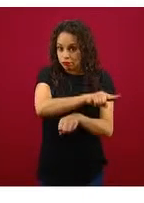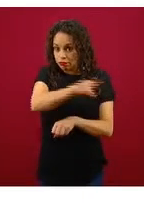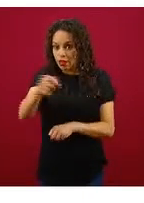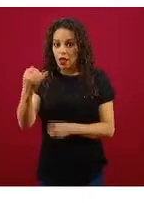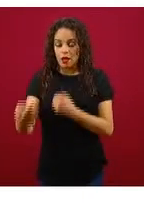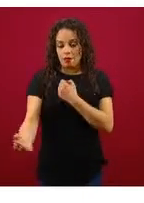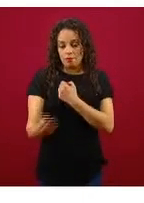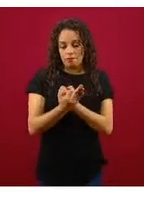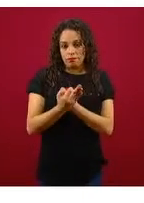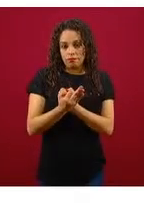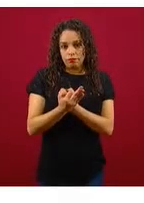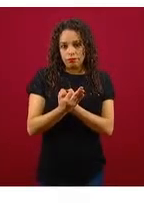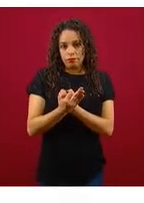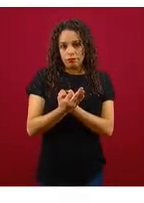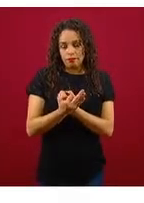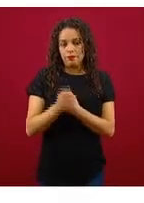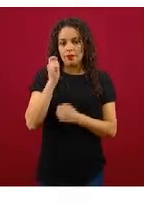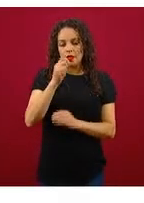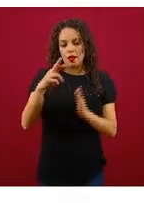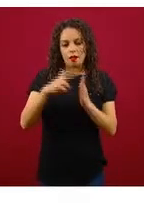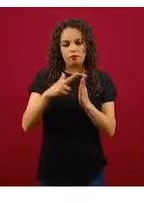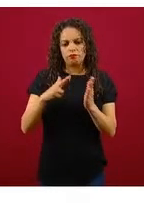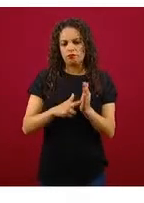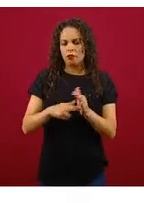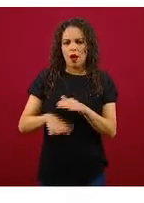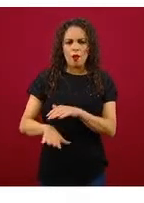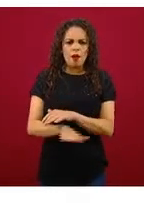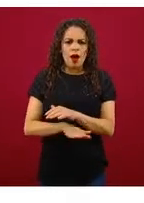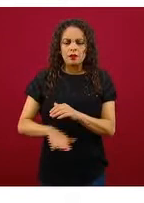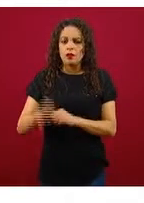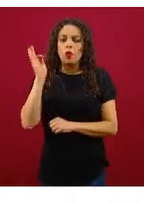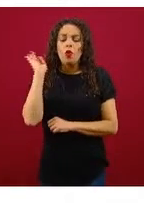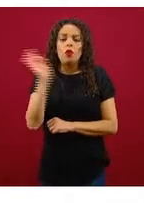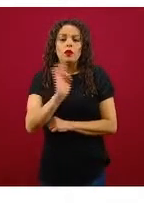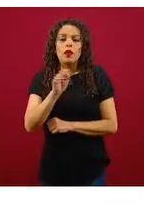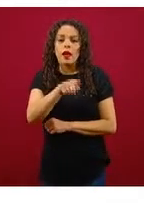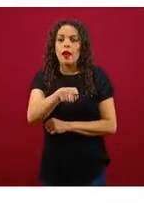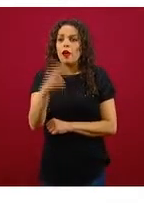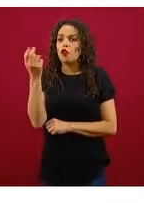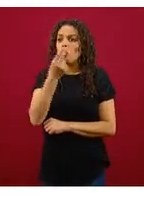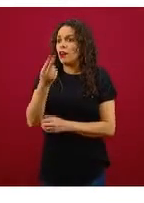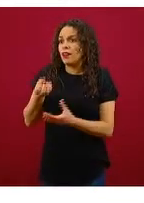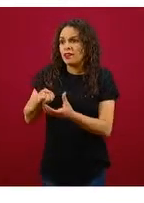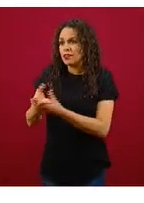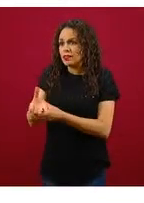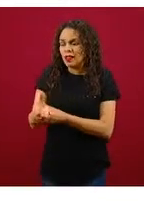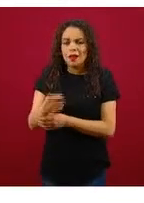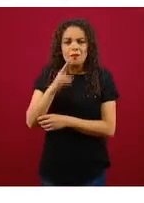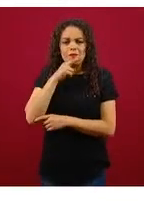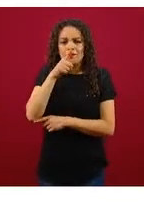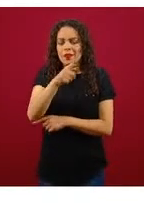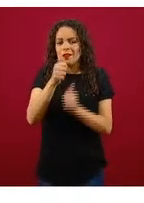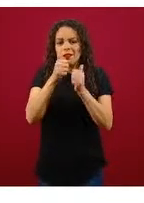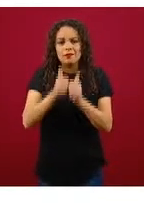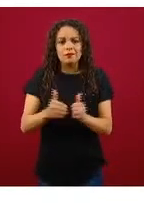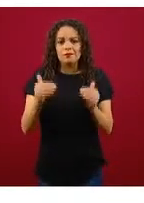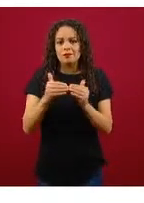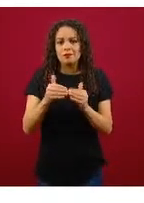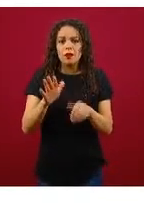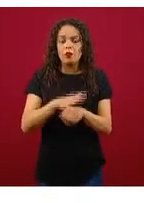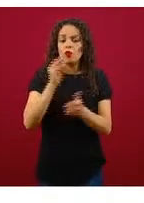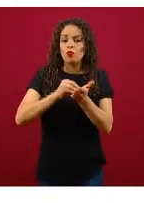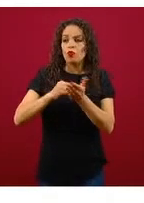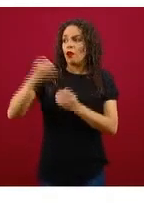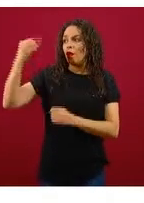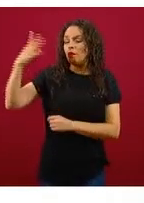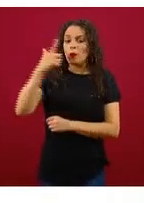reglas básicas. Si no tienen que salir de casa, dado que todavía estamos en semáforo rojo, es mejor que permanezcan en casa. Esa es la